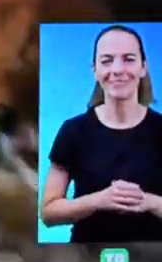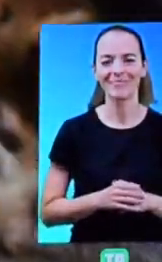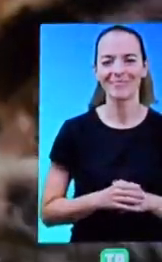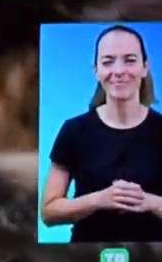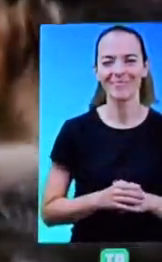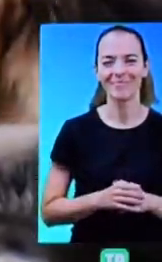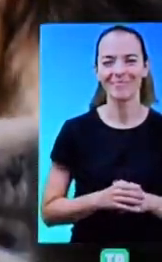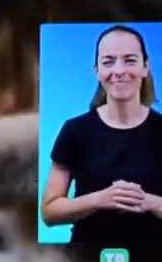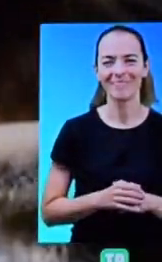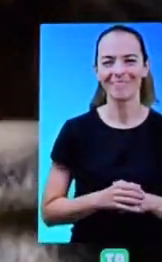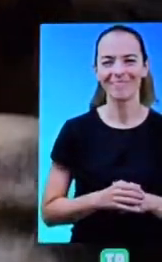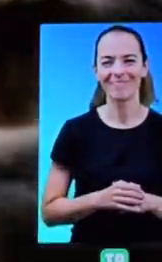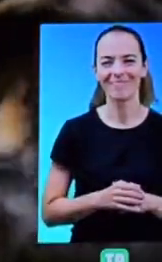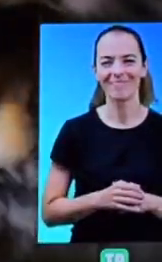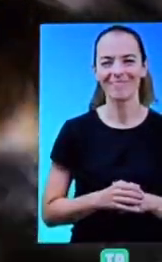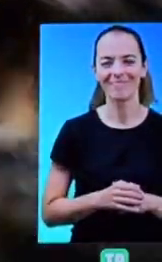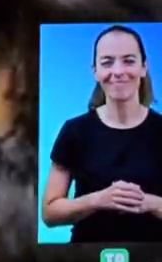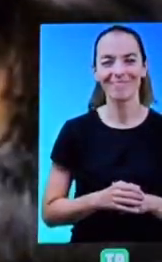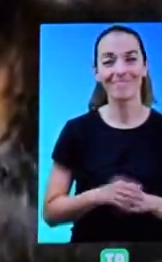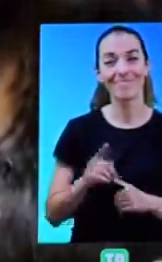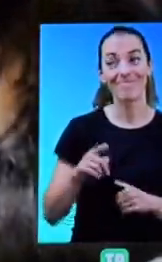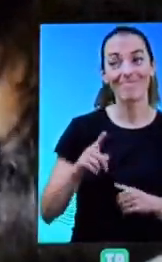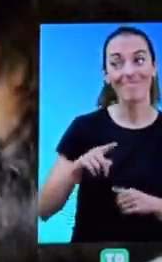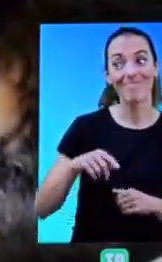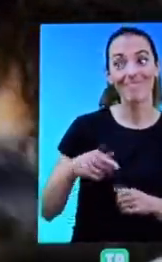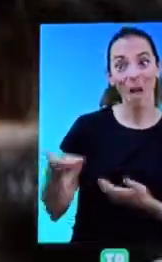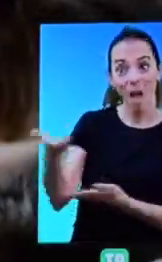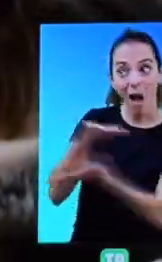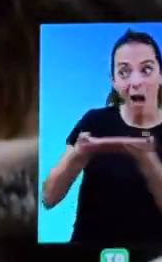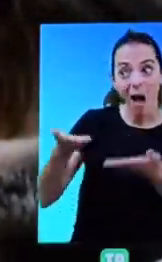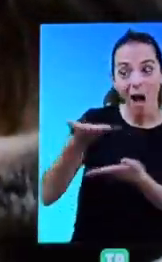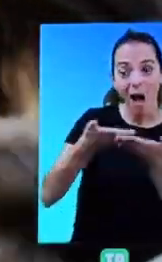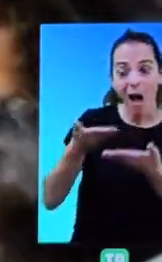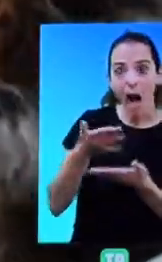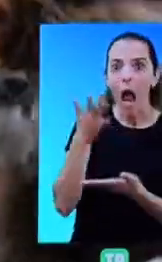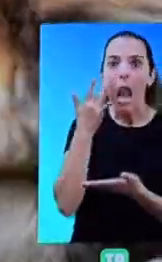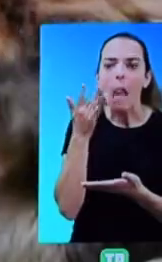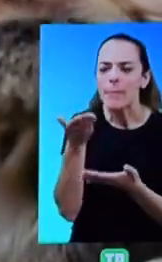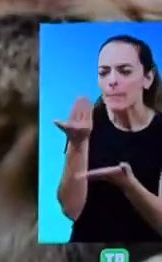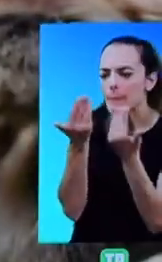E incluso se entretienen acicalándose los unos a los otros.